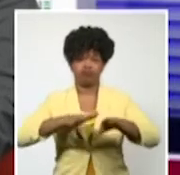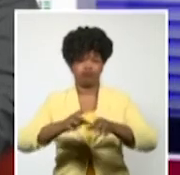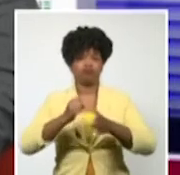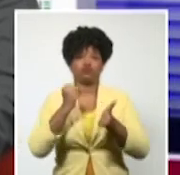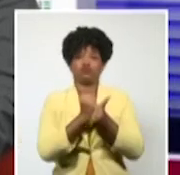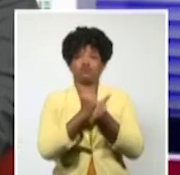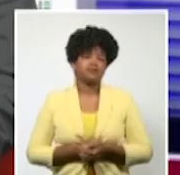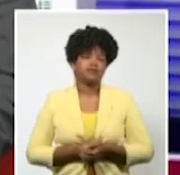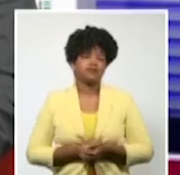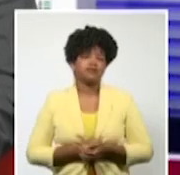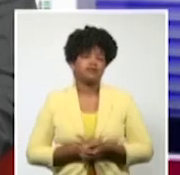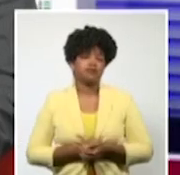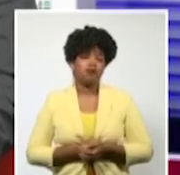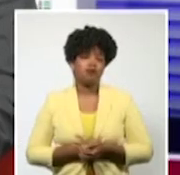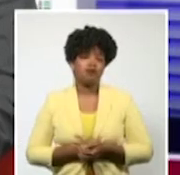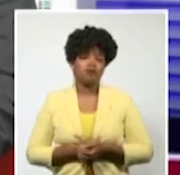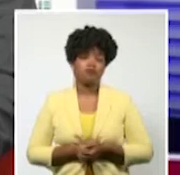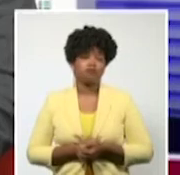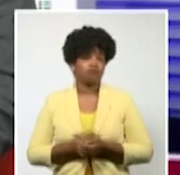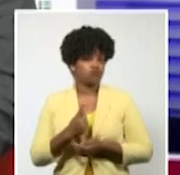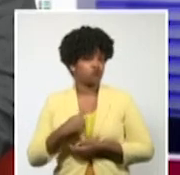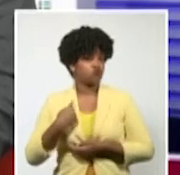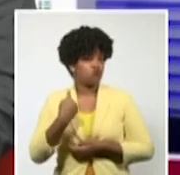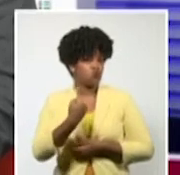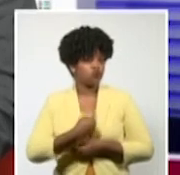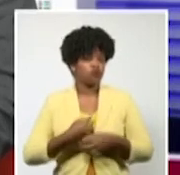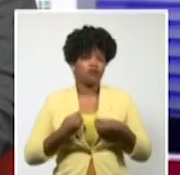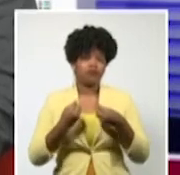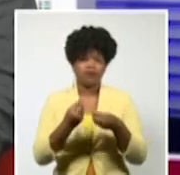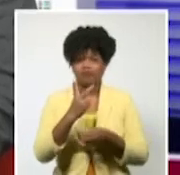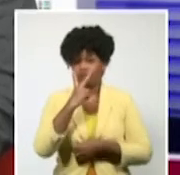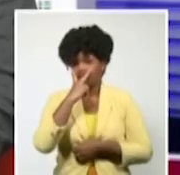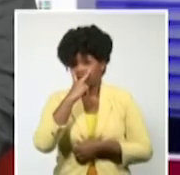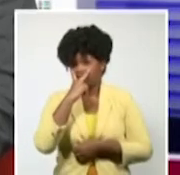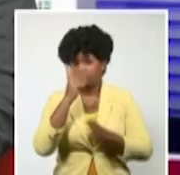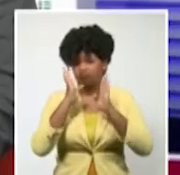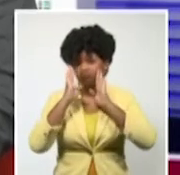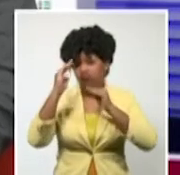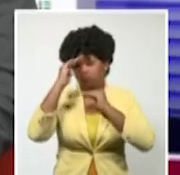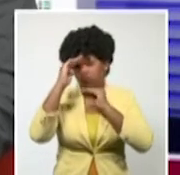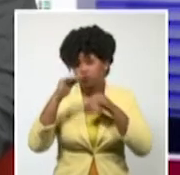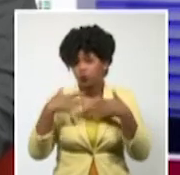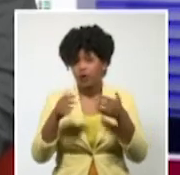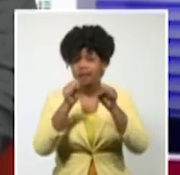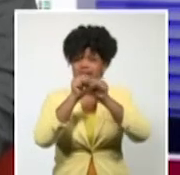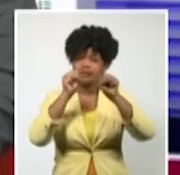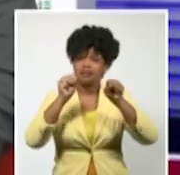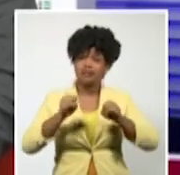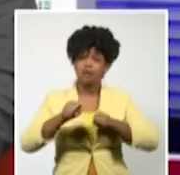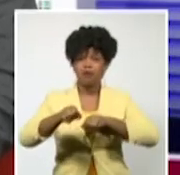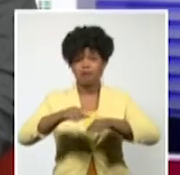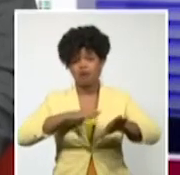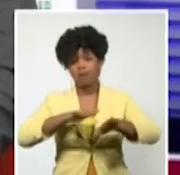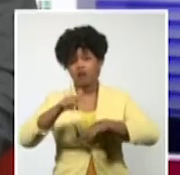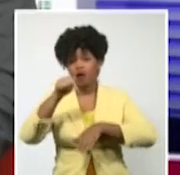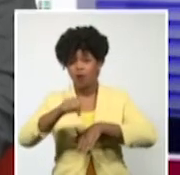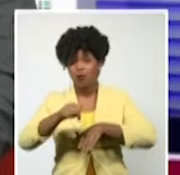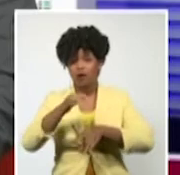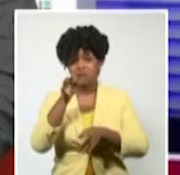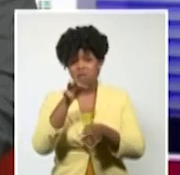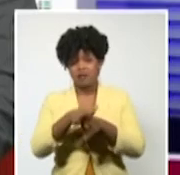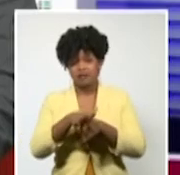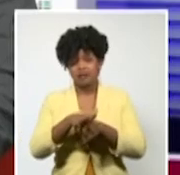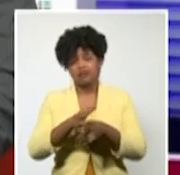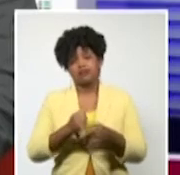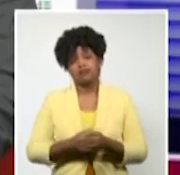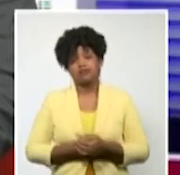a los Juegos Olímpicos. Estamos prestando una especial atención a los sistemas de preparación que se van a diseñar para estos Juegos.